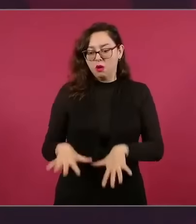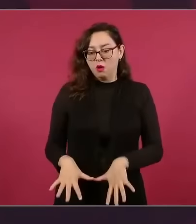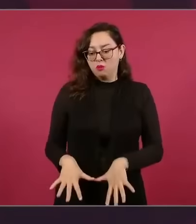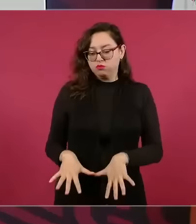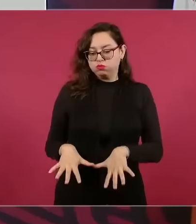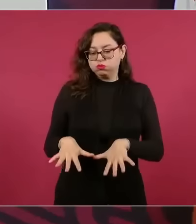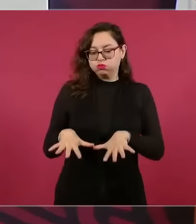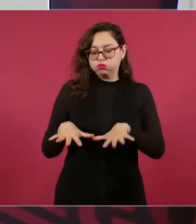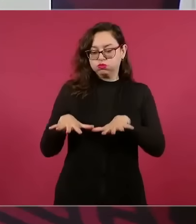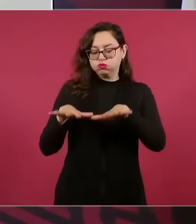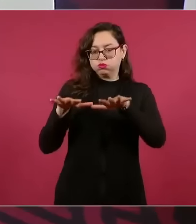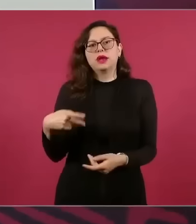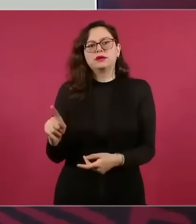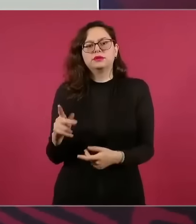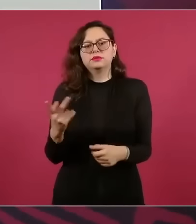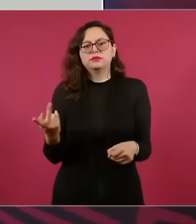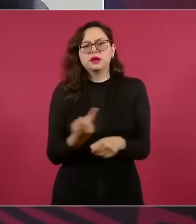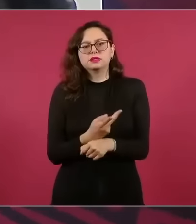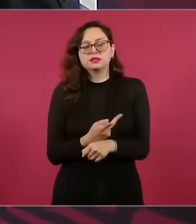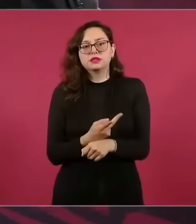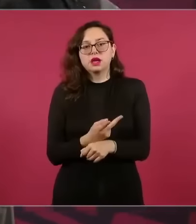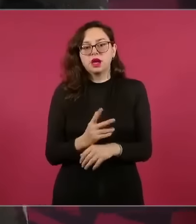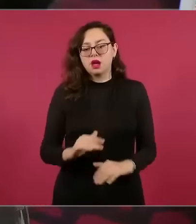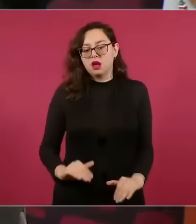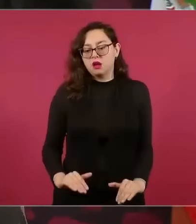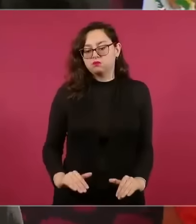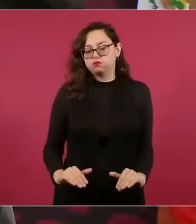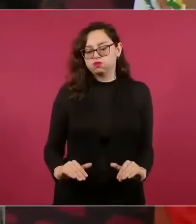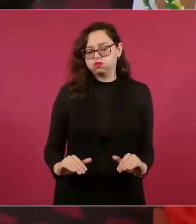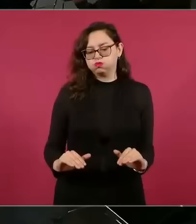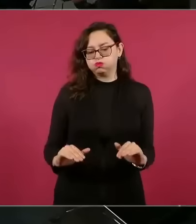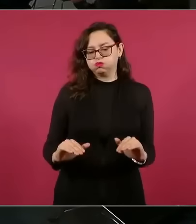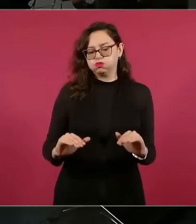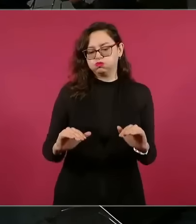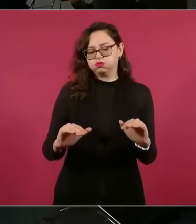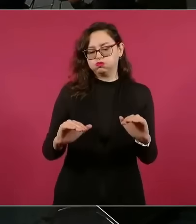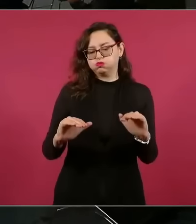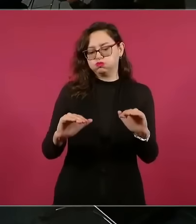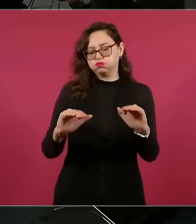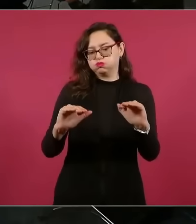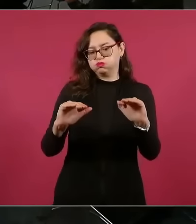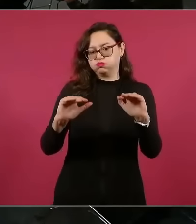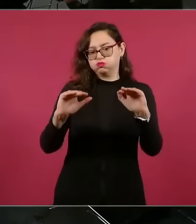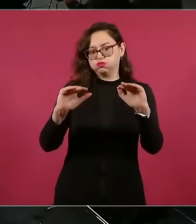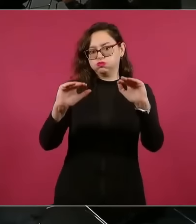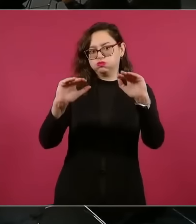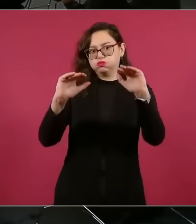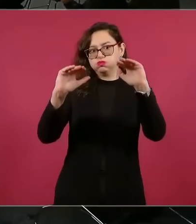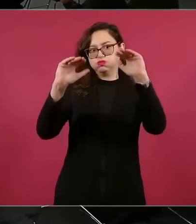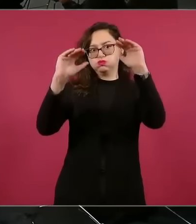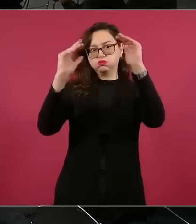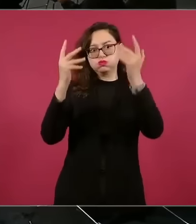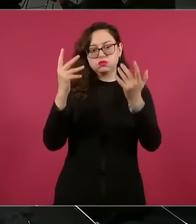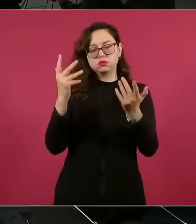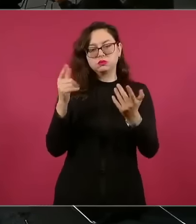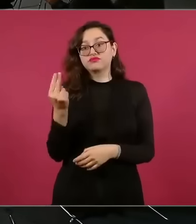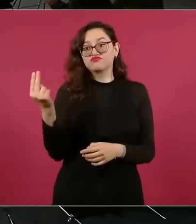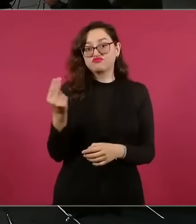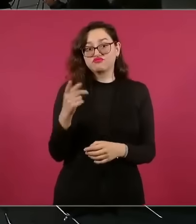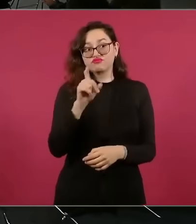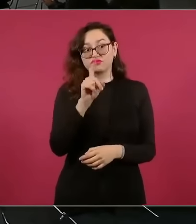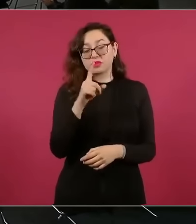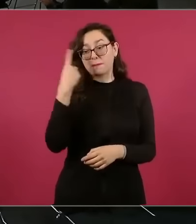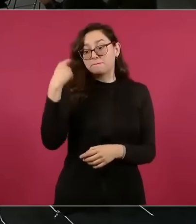Porque no turbinaban, entonces no dejaban pasar agua, no turbinaban para no generar energía eléctrica,